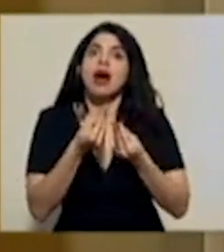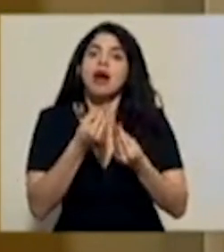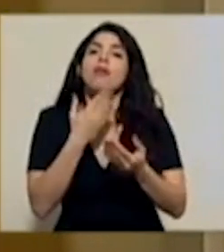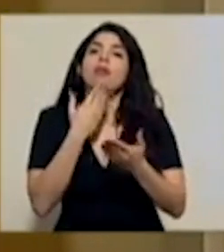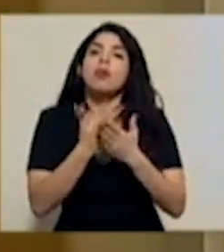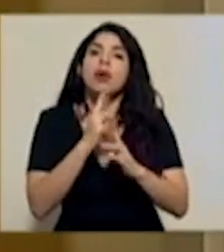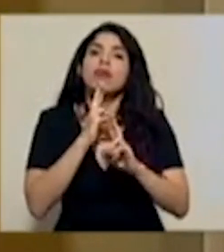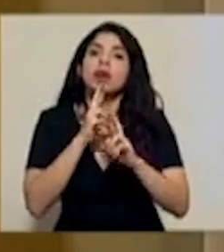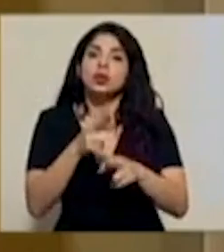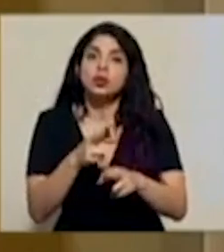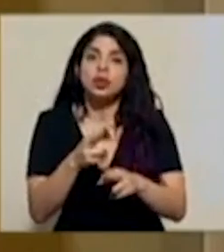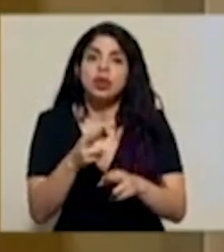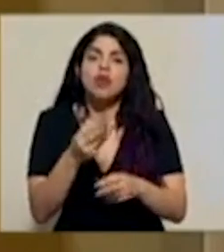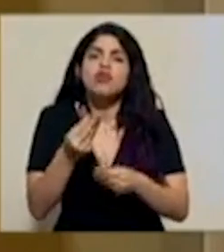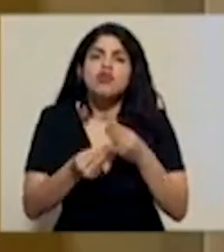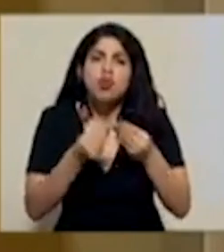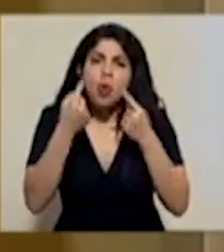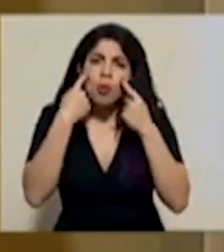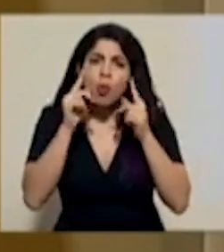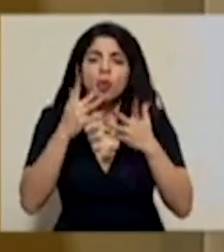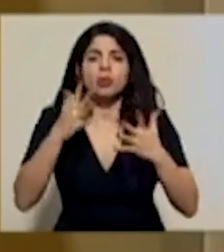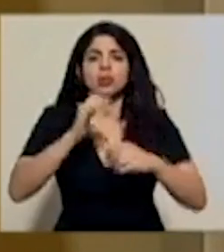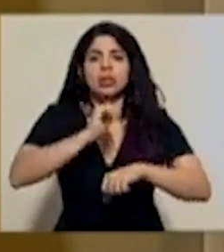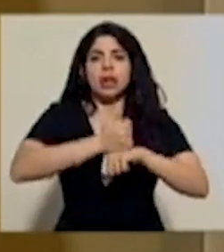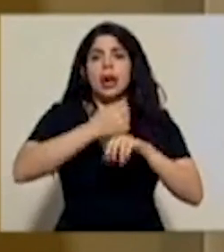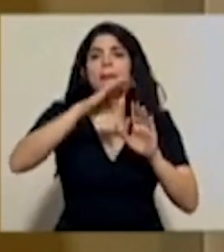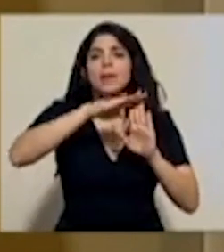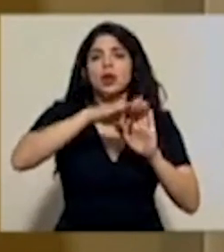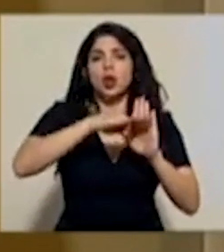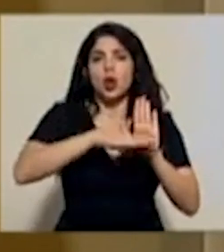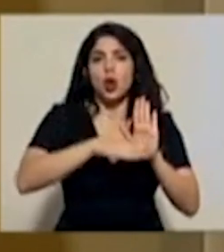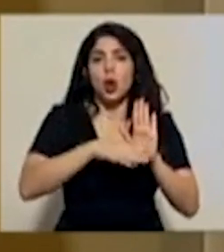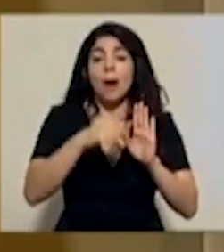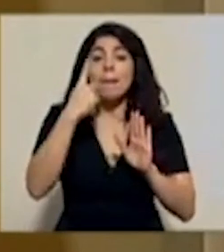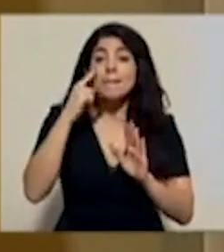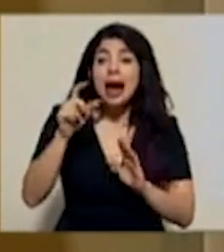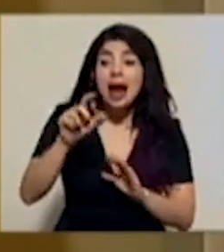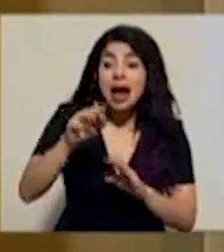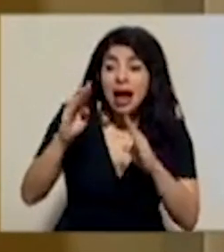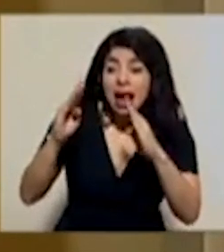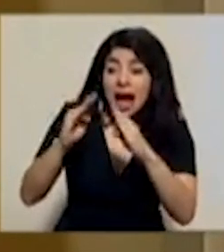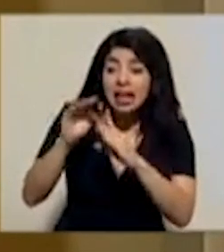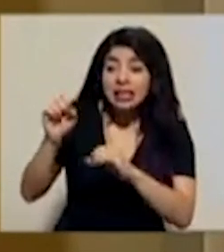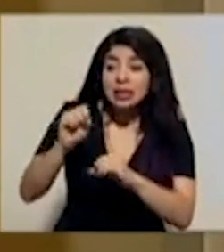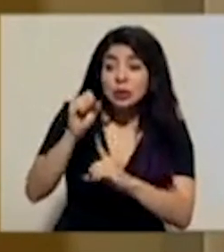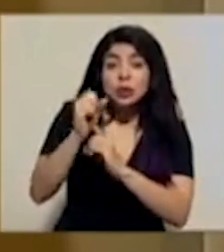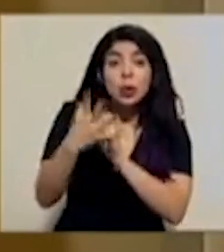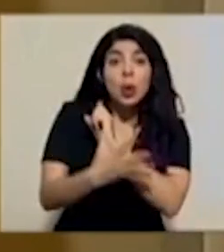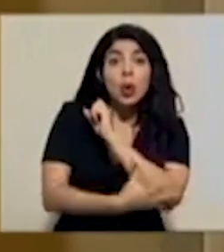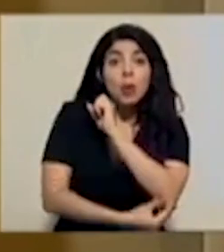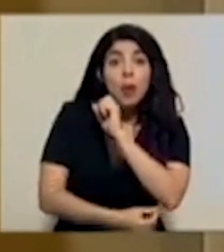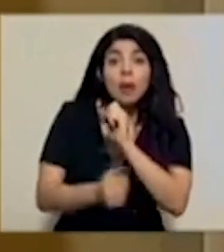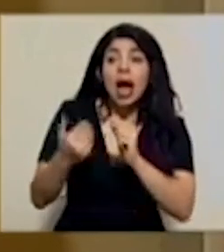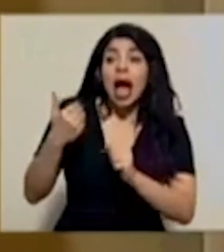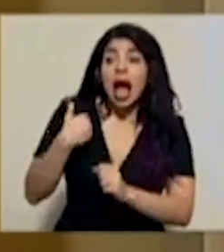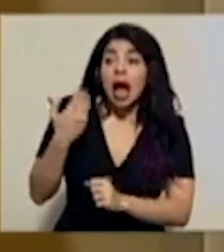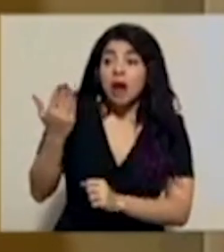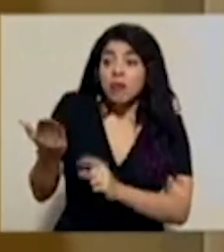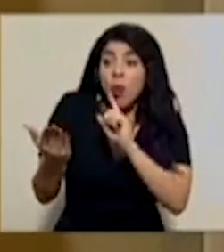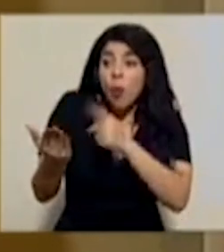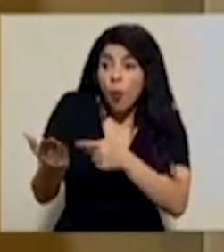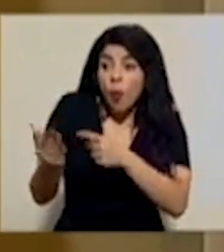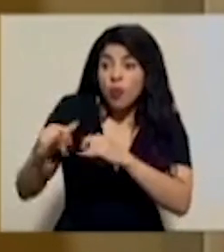hemos trabajado en crear un protocolo para atender hogares en condición de pobreza con orden sanitaria de